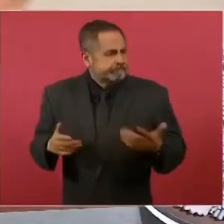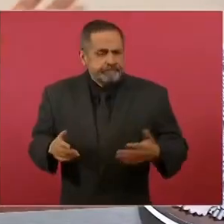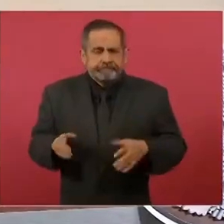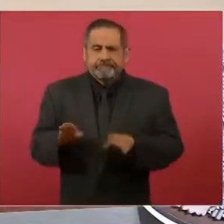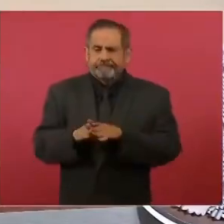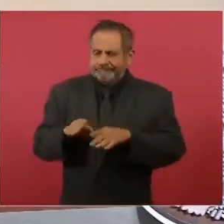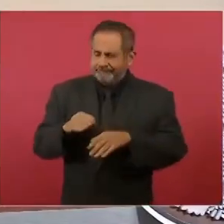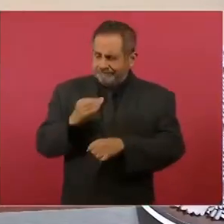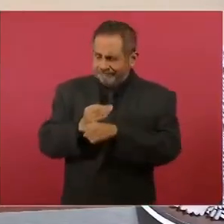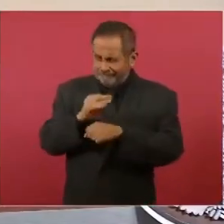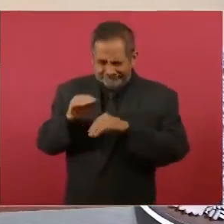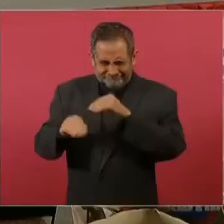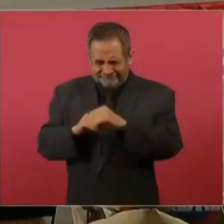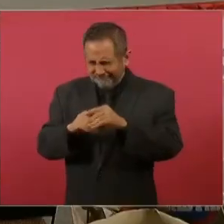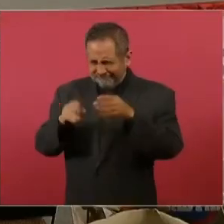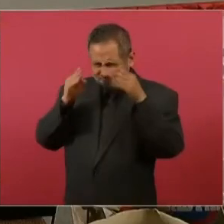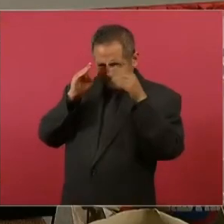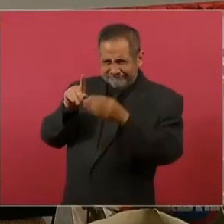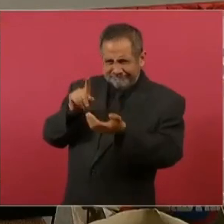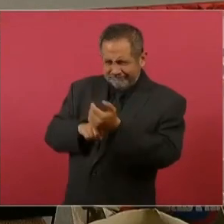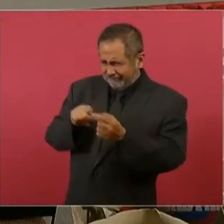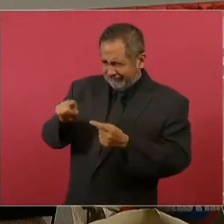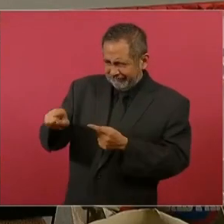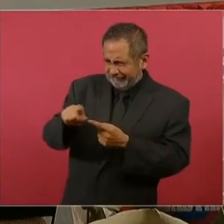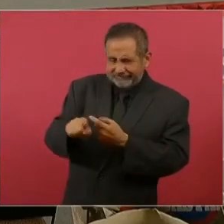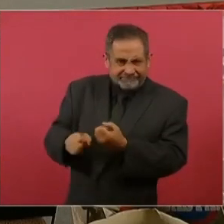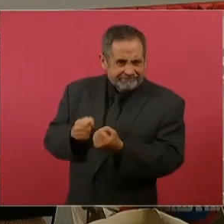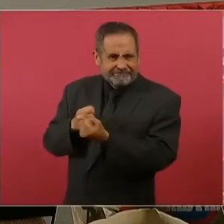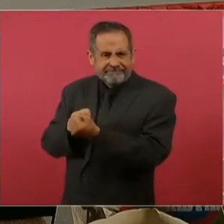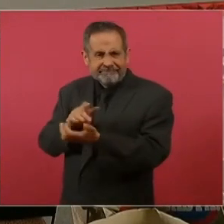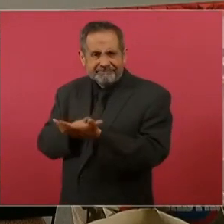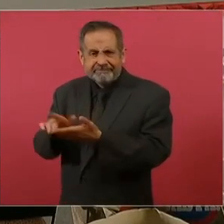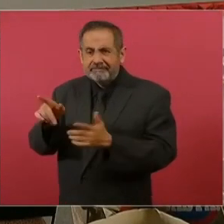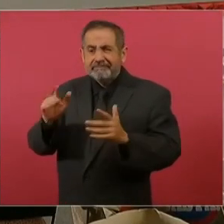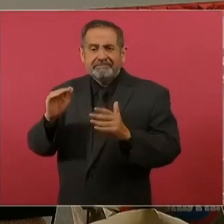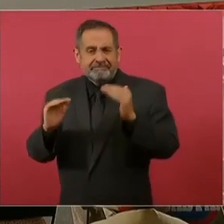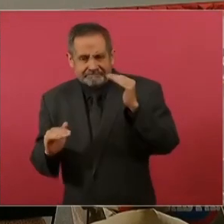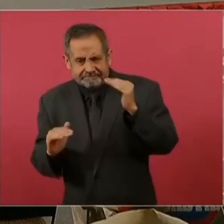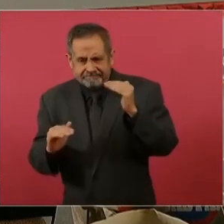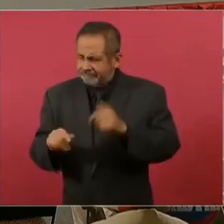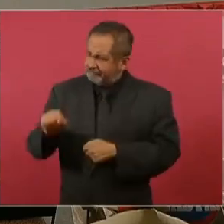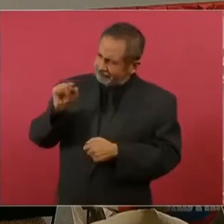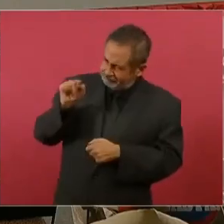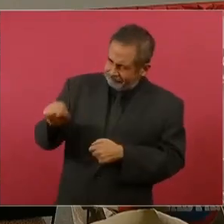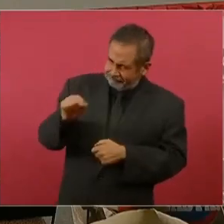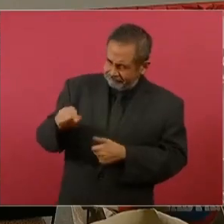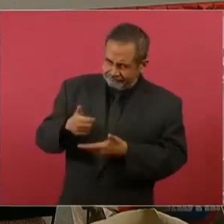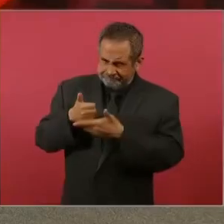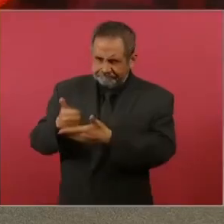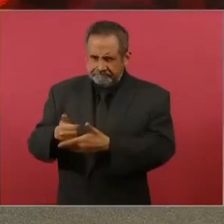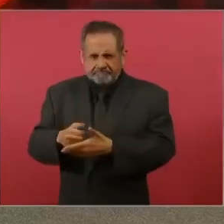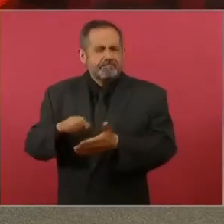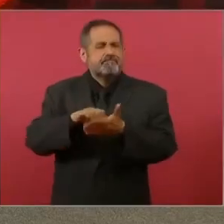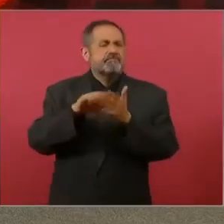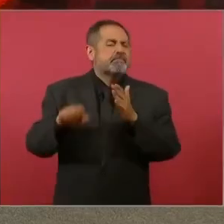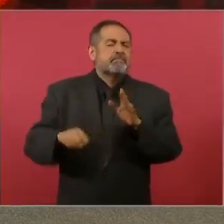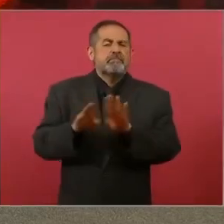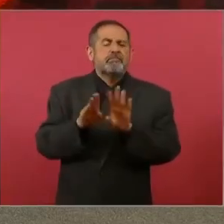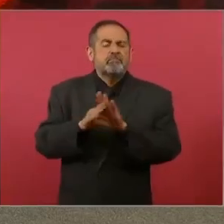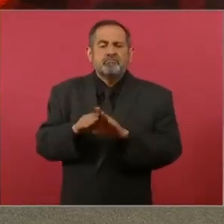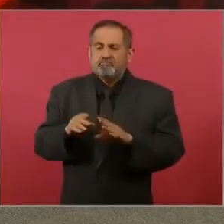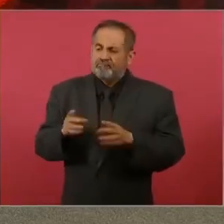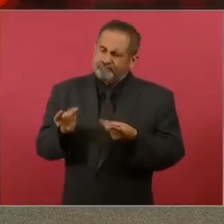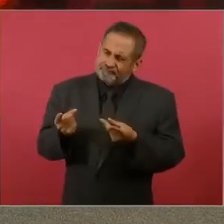vamos ahí, al núcleo en donde tenemos incrustada la desigualdad. Y les voy a dar ejemplos concretos de cómo estamos